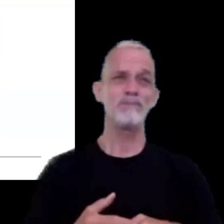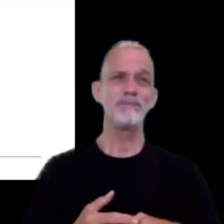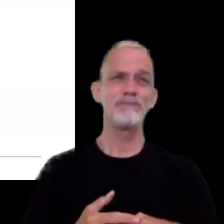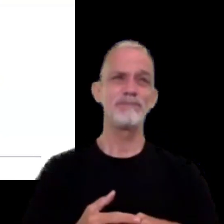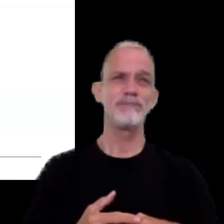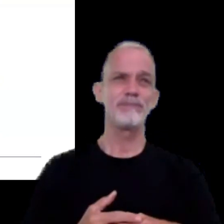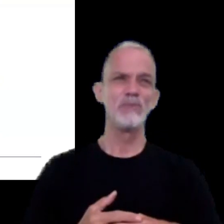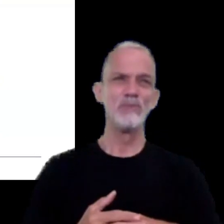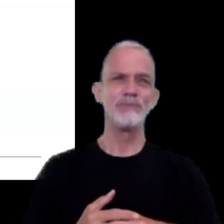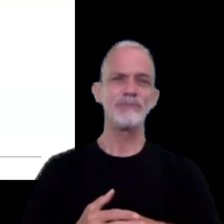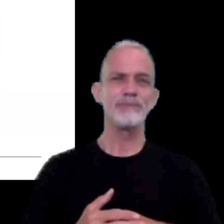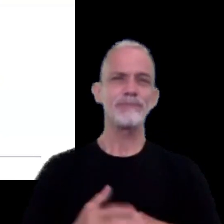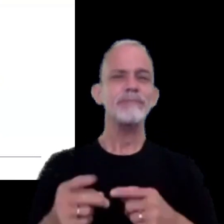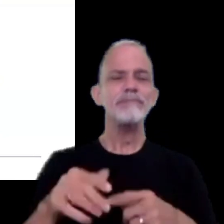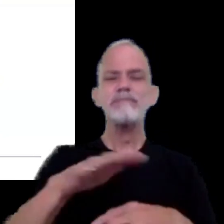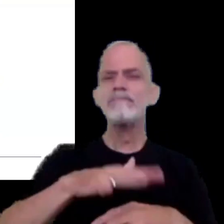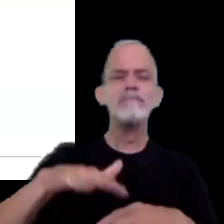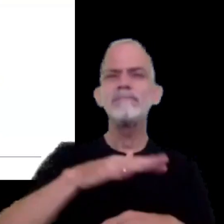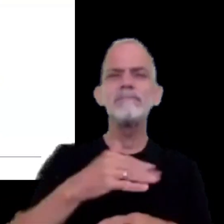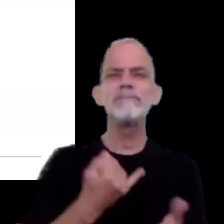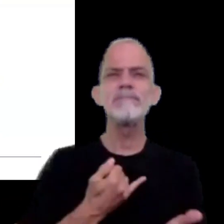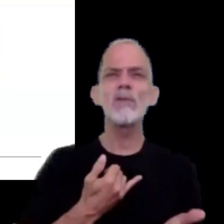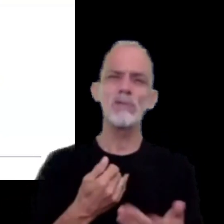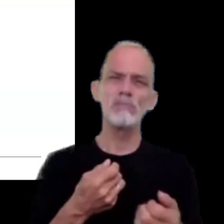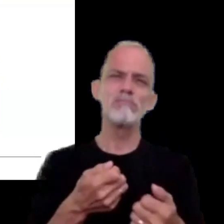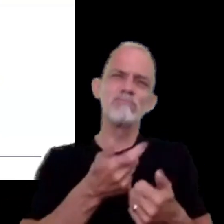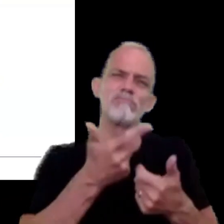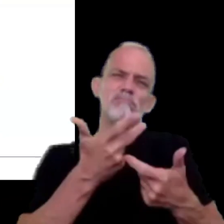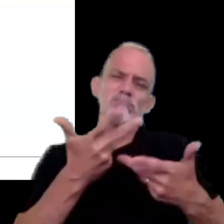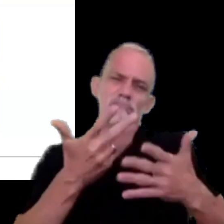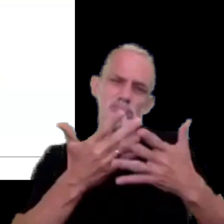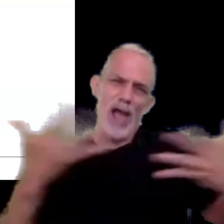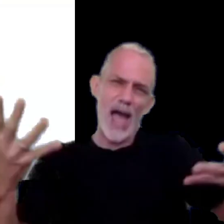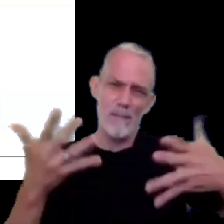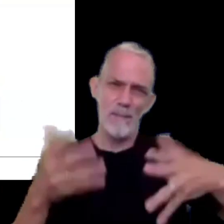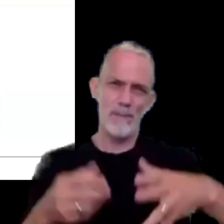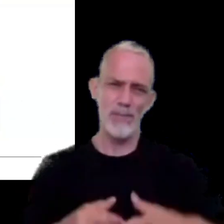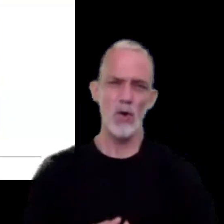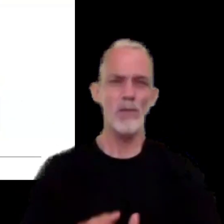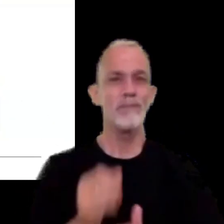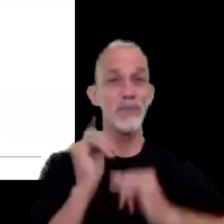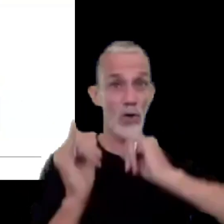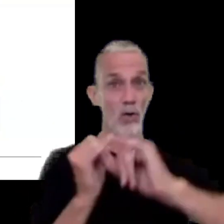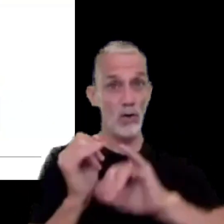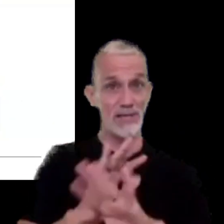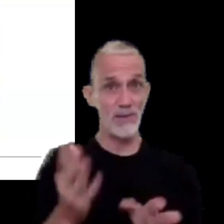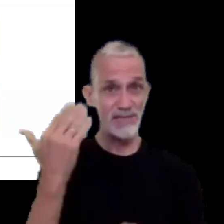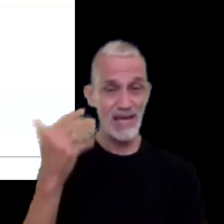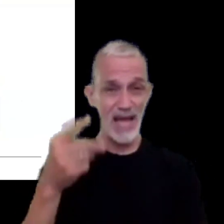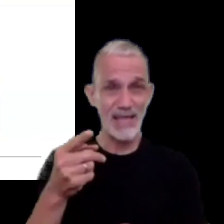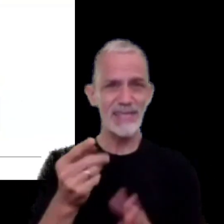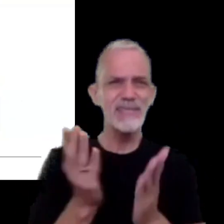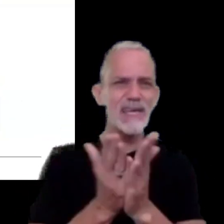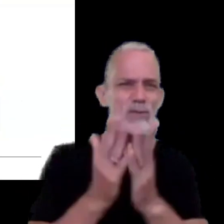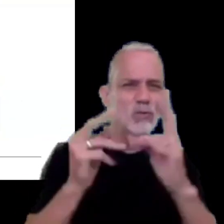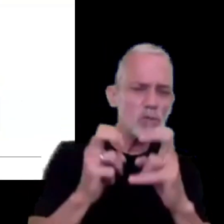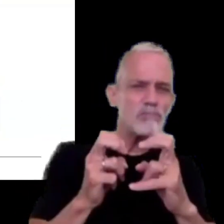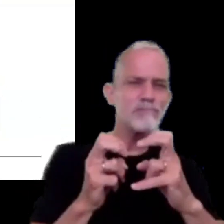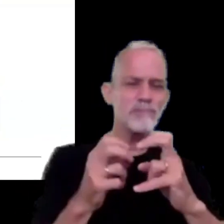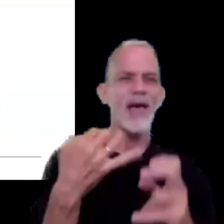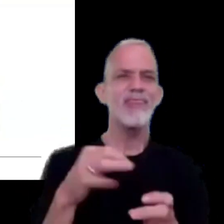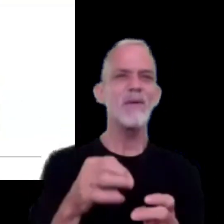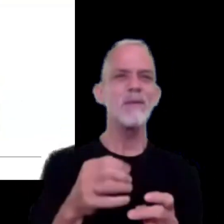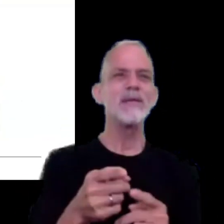el ámbito de aplicación realmente es amplio como comentábamos los estudios se tienen que